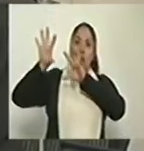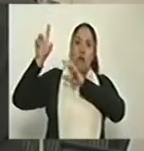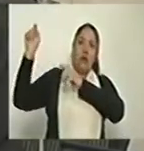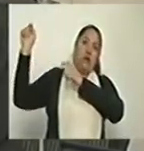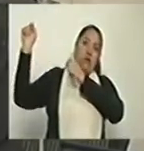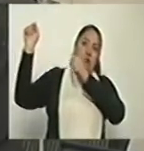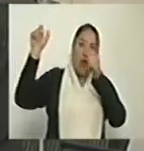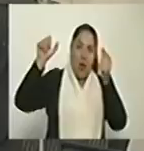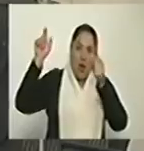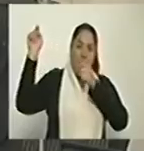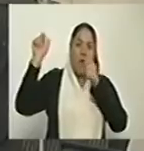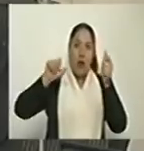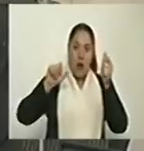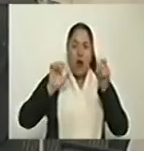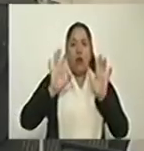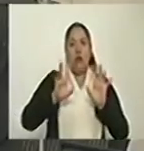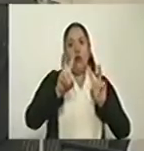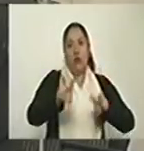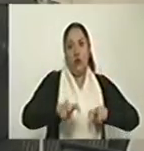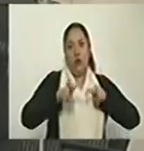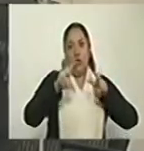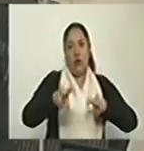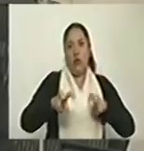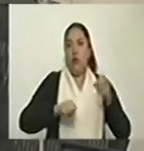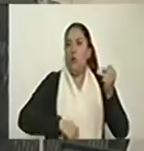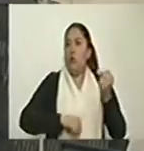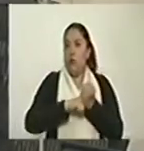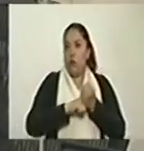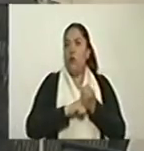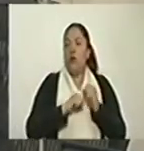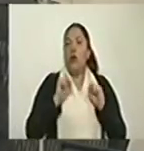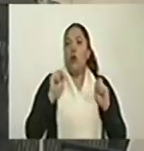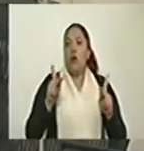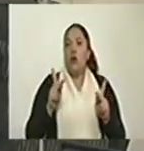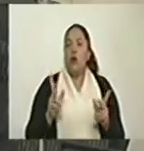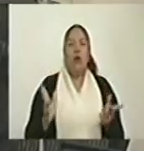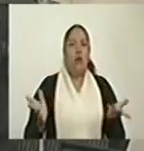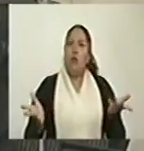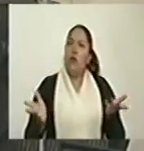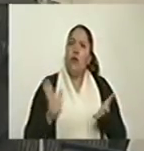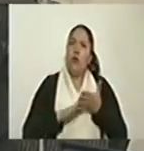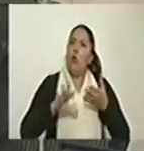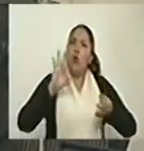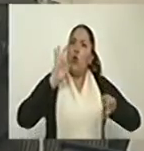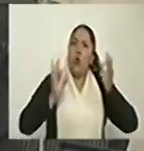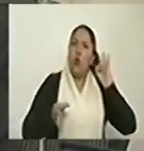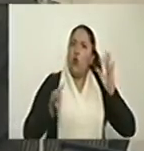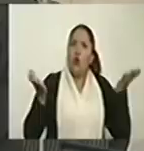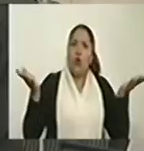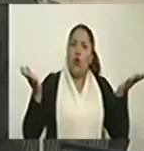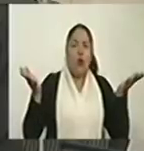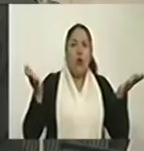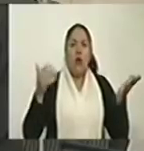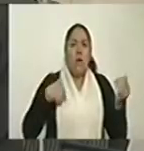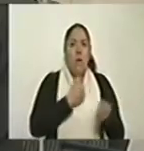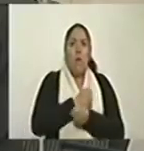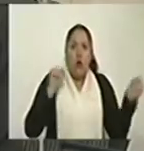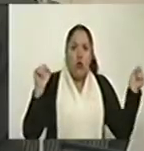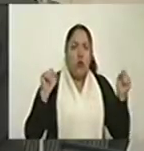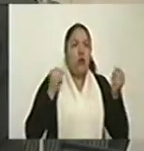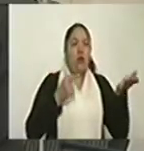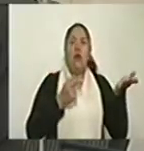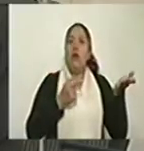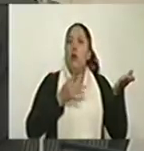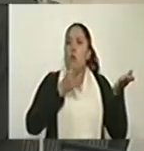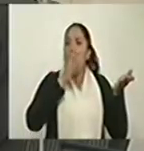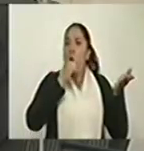agropecuarios. Eso es injusto y es inaudito con el campesino colombiano que además de que no